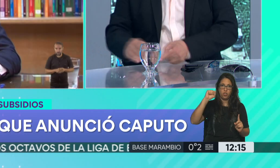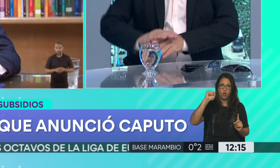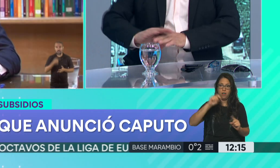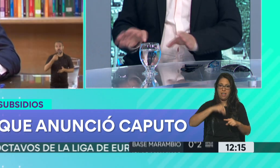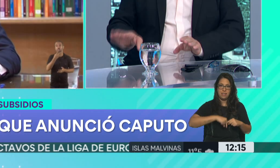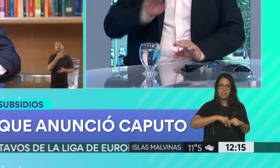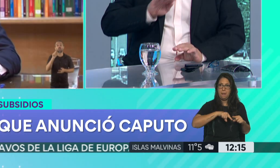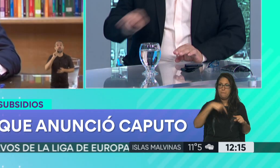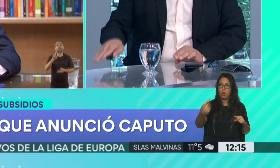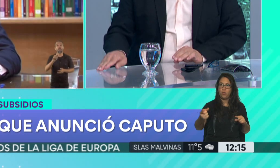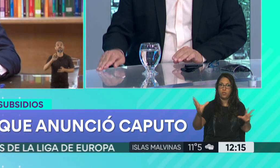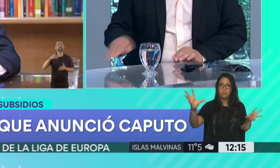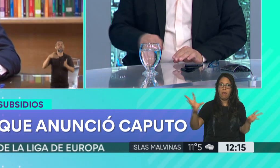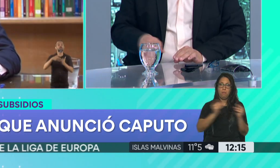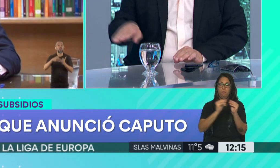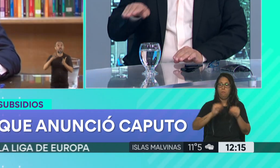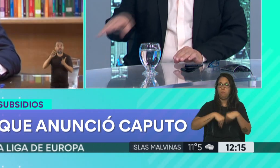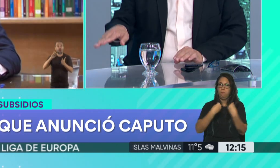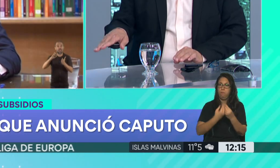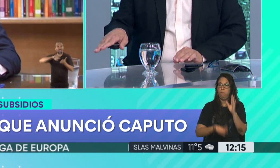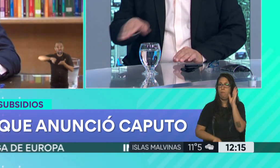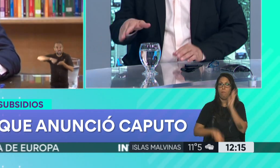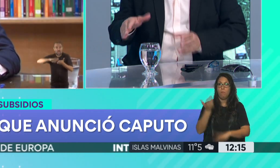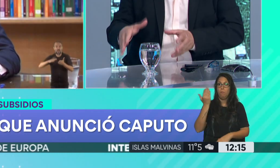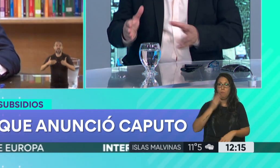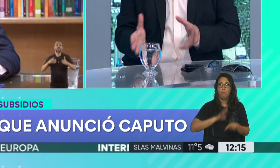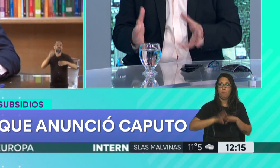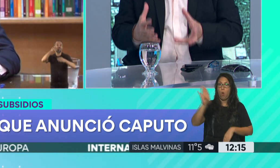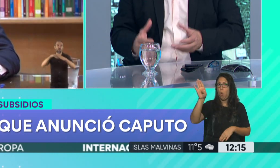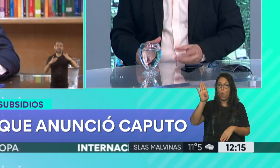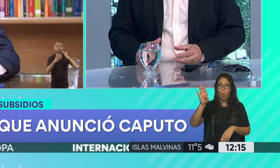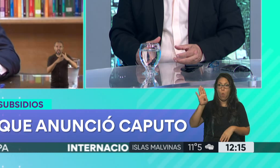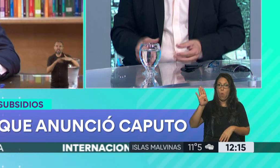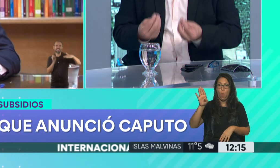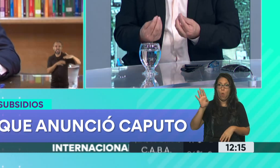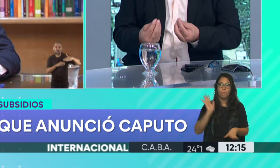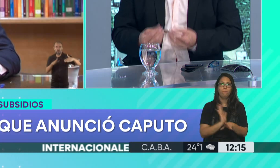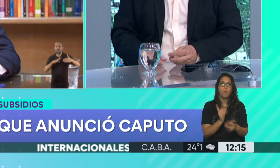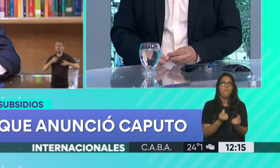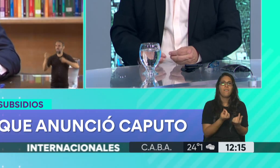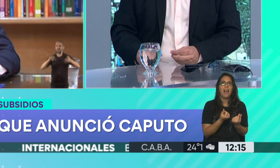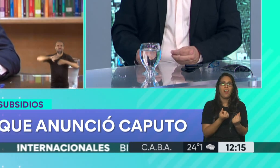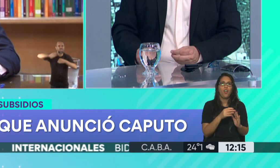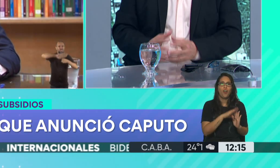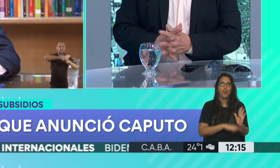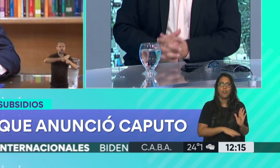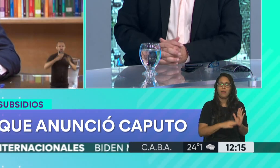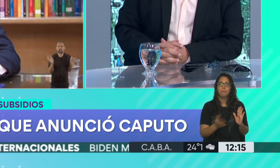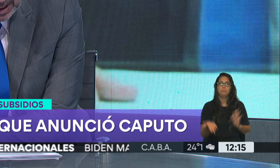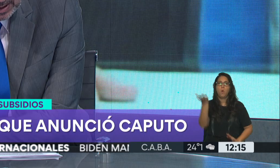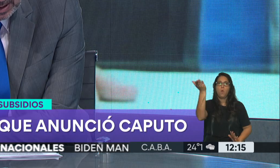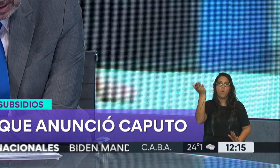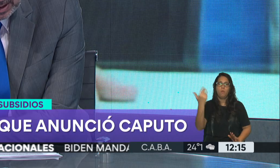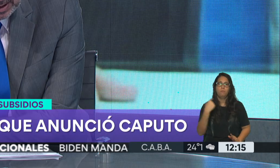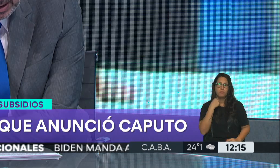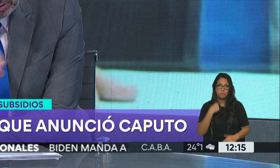que viene directamente se come parte del valor real de esas partidas. Vamos a otro